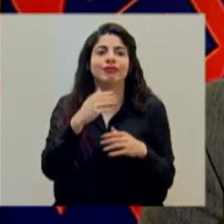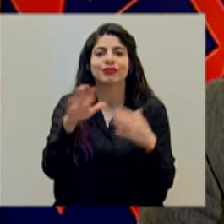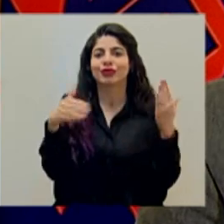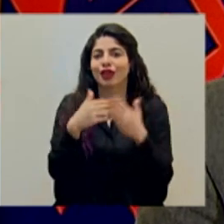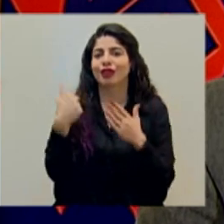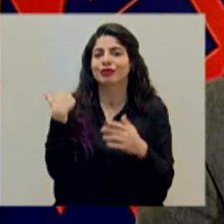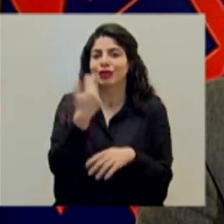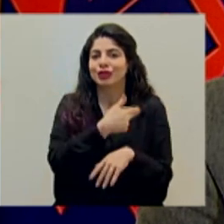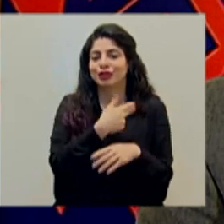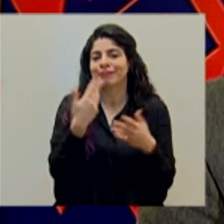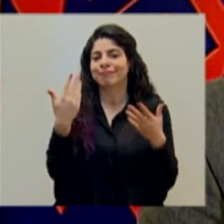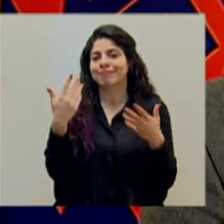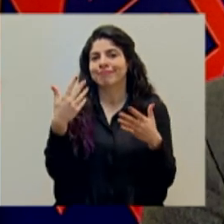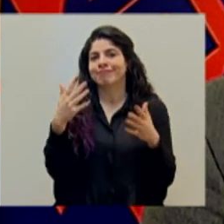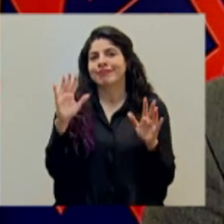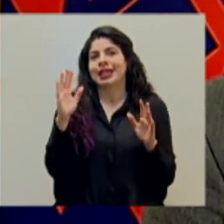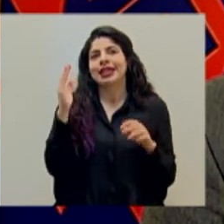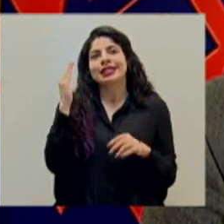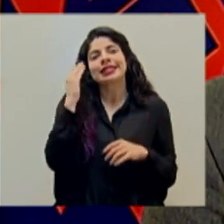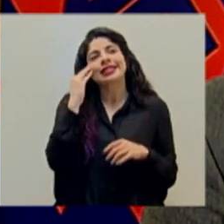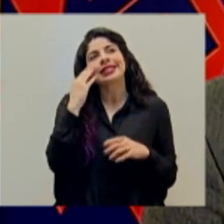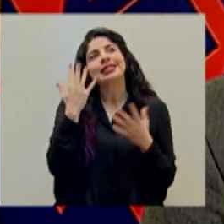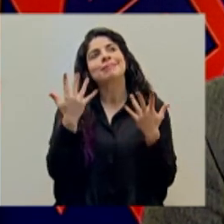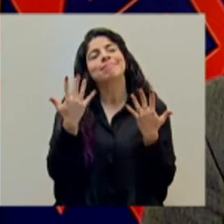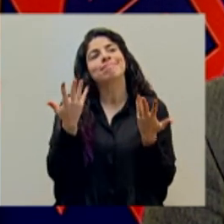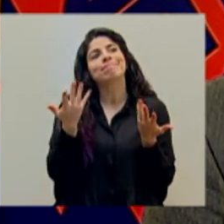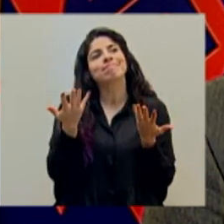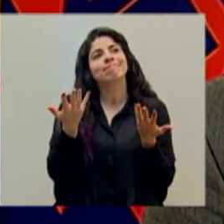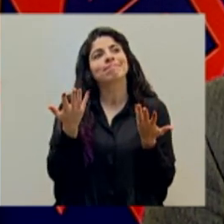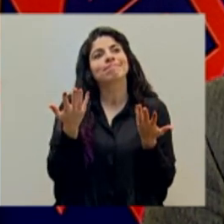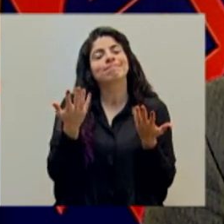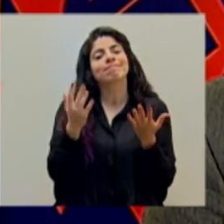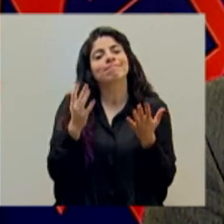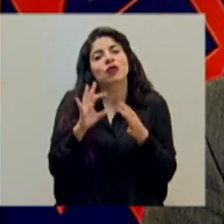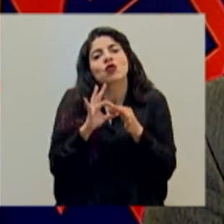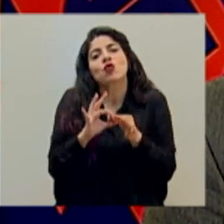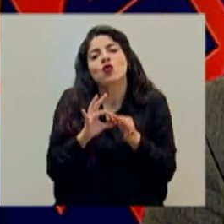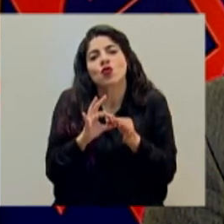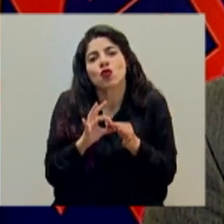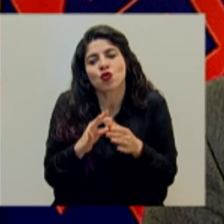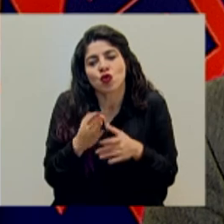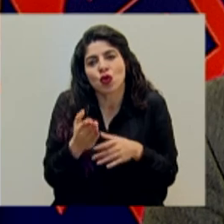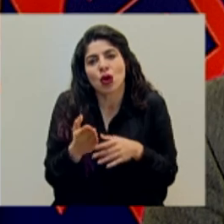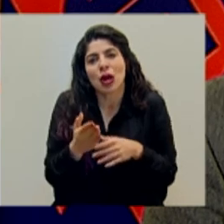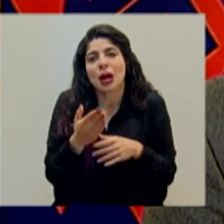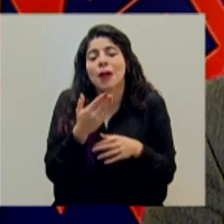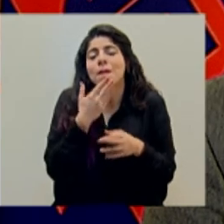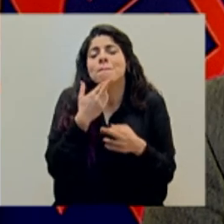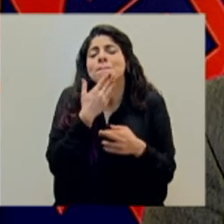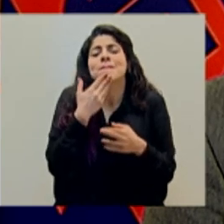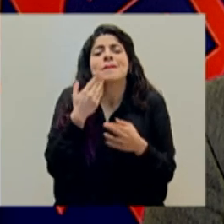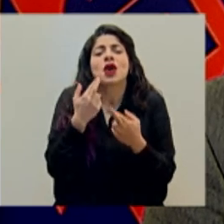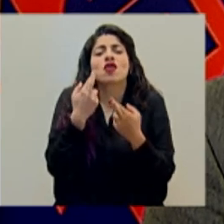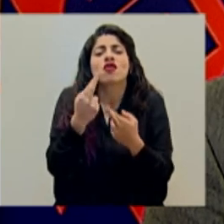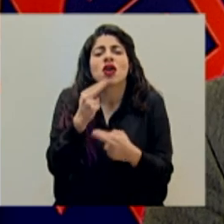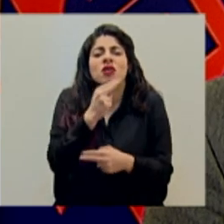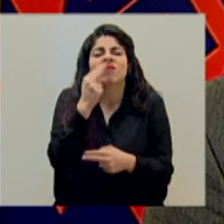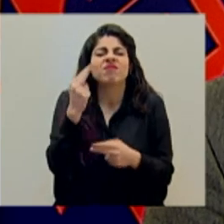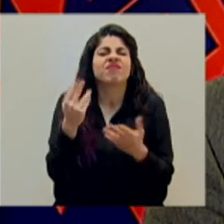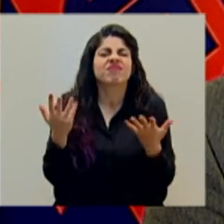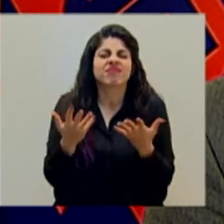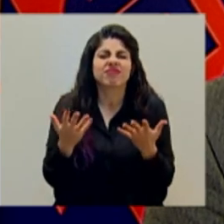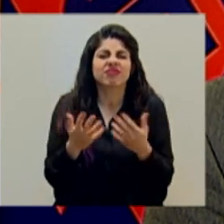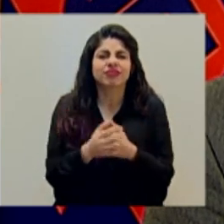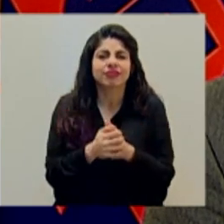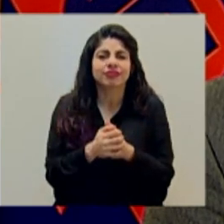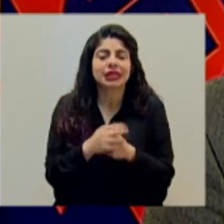une, el mejor regalo para esta Navidad vamos a tener de que